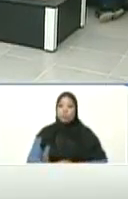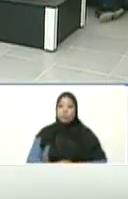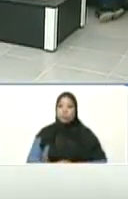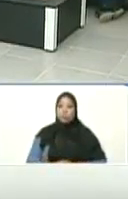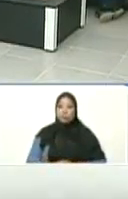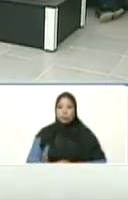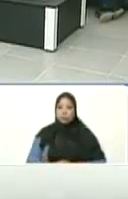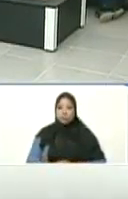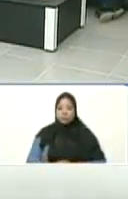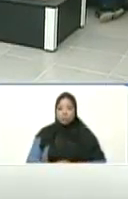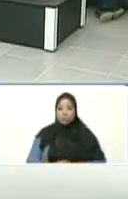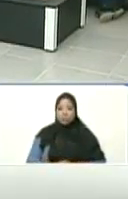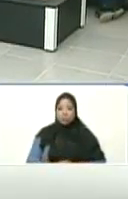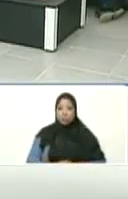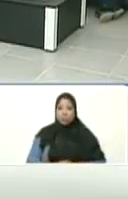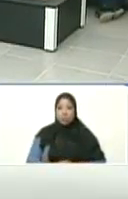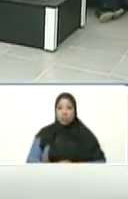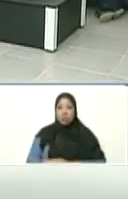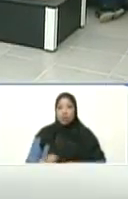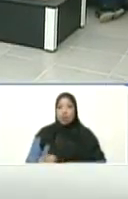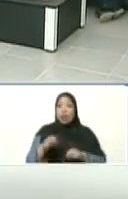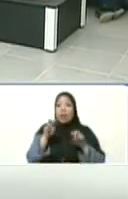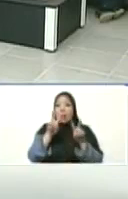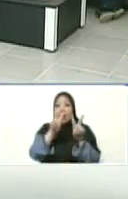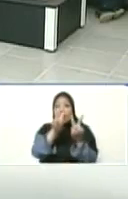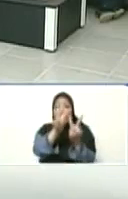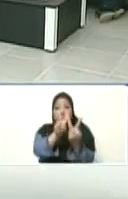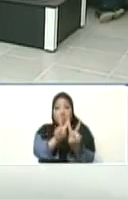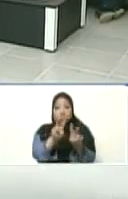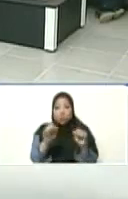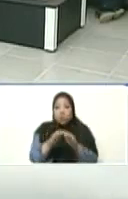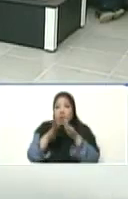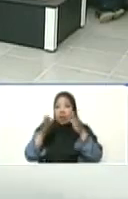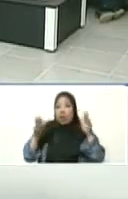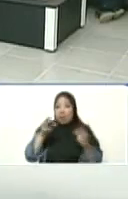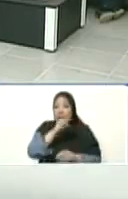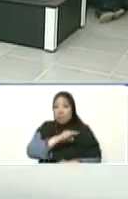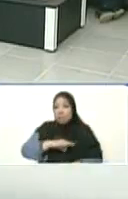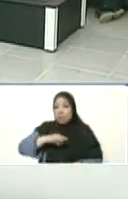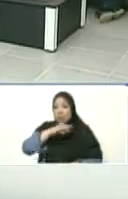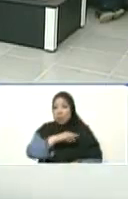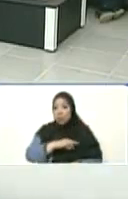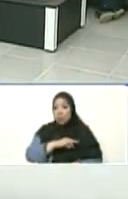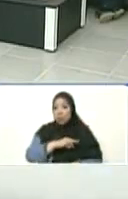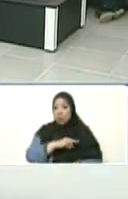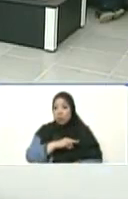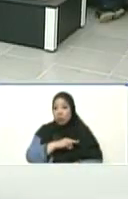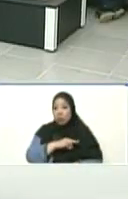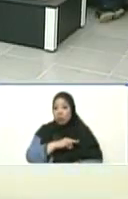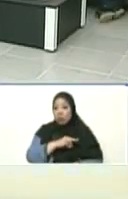Precisamente así, la gran misión vivienda Venezuela, Villarroel.